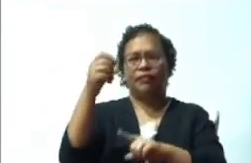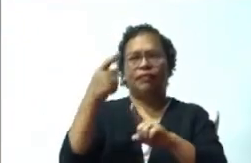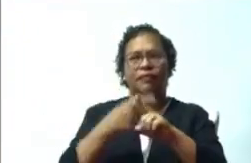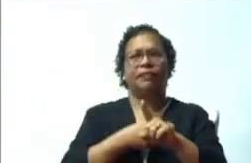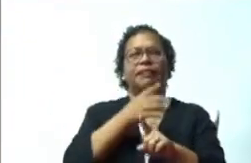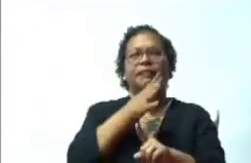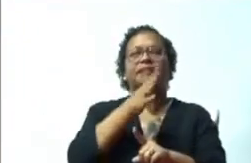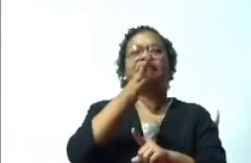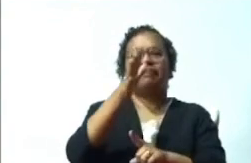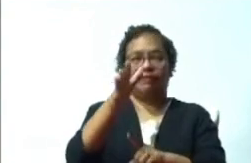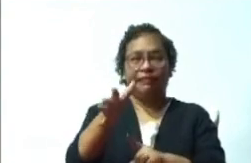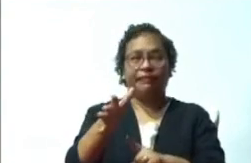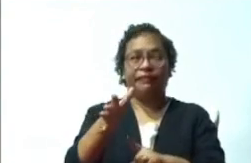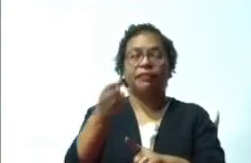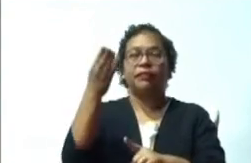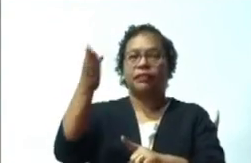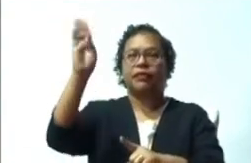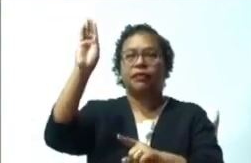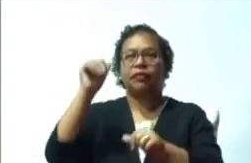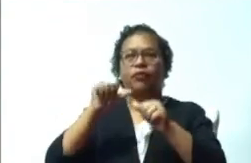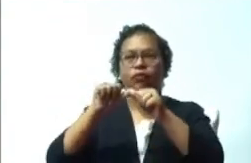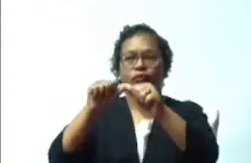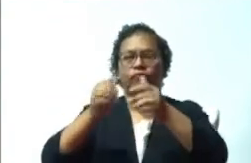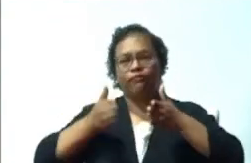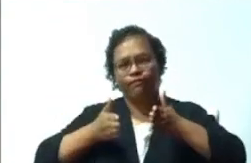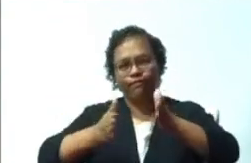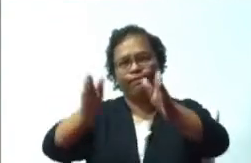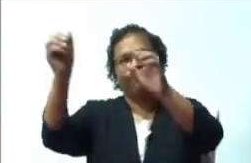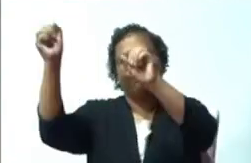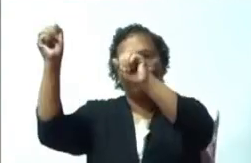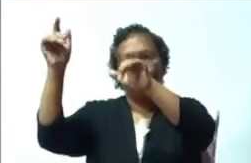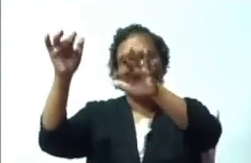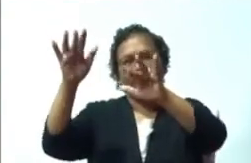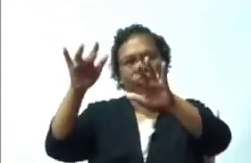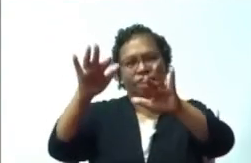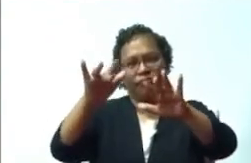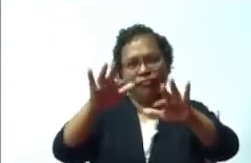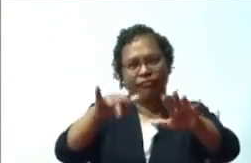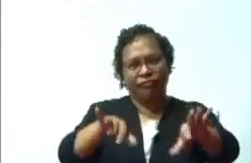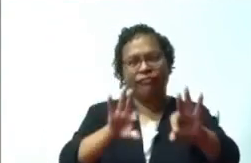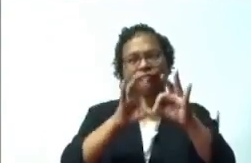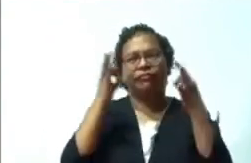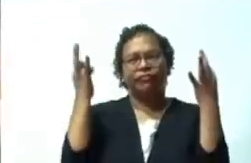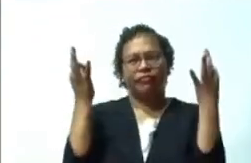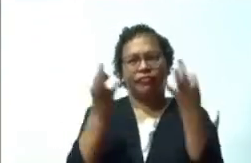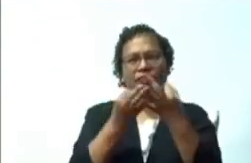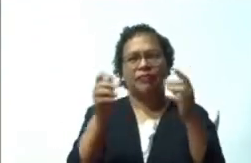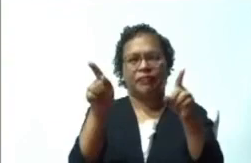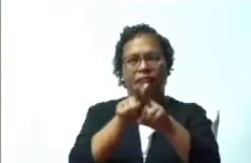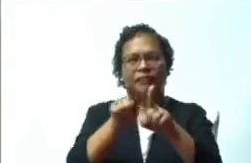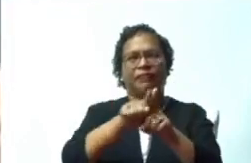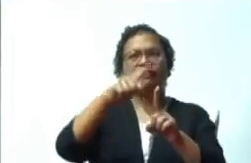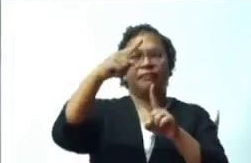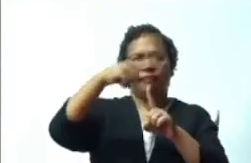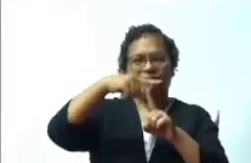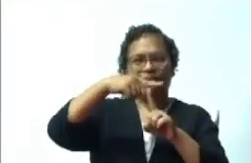iluminando el camino a nosotros y a nuestra familia y a mi pueblo y compañeros de San Cristóbal. Muchísimas gracias.